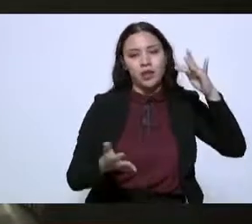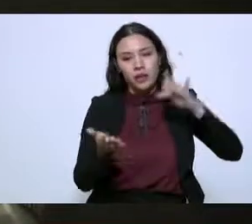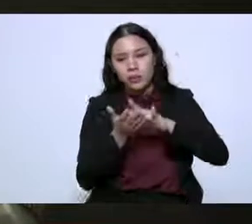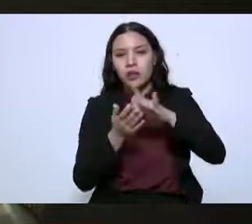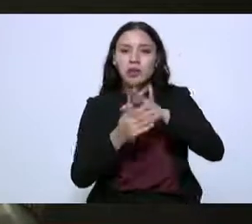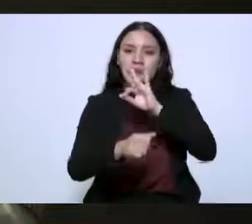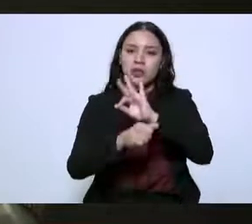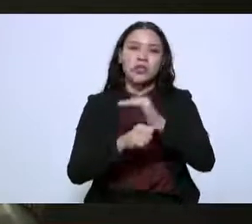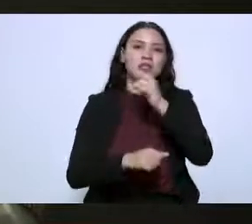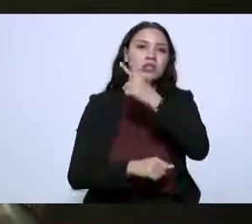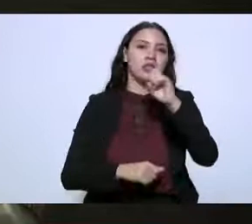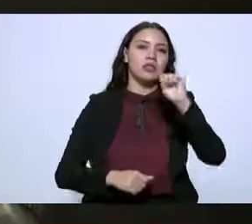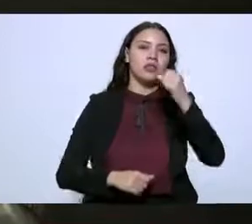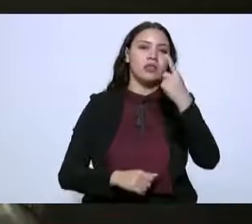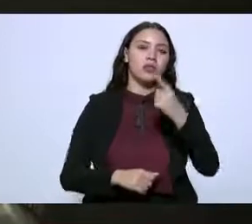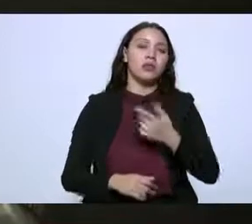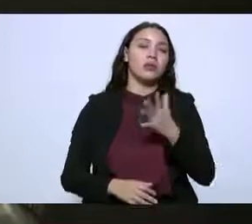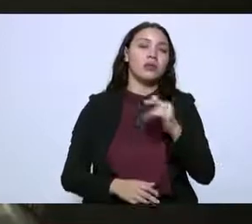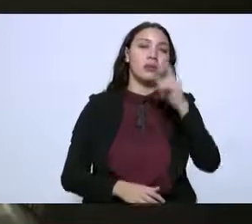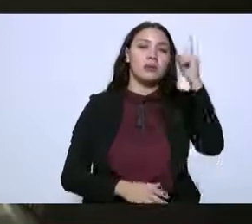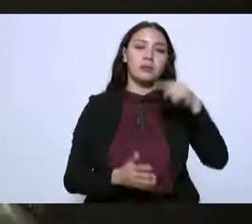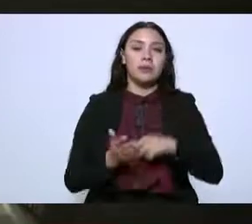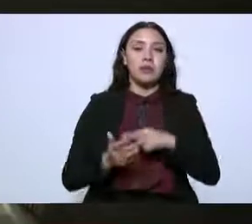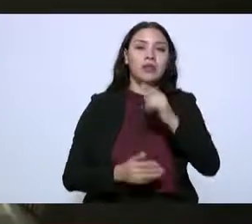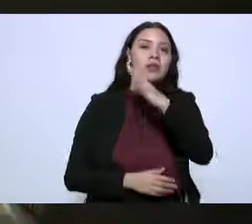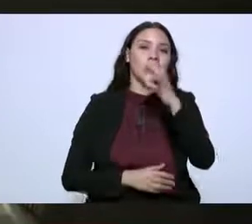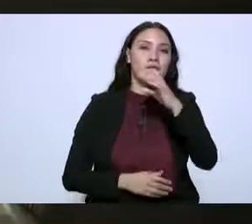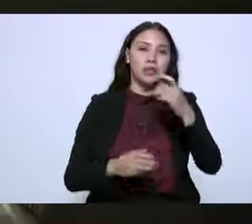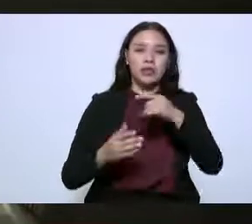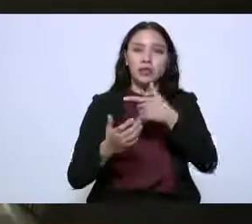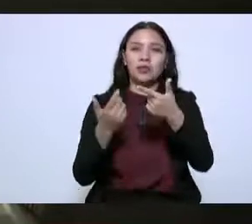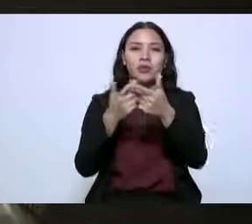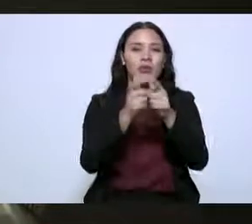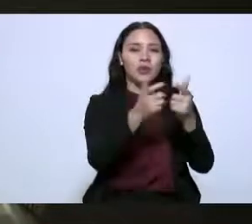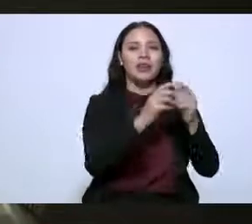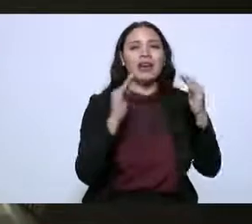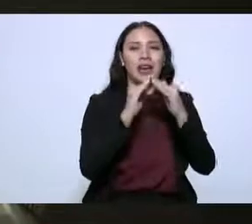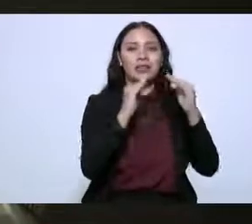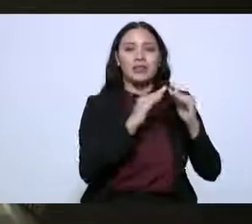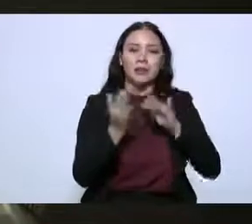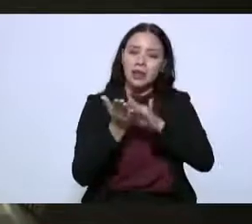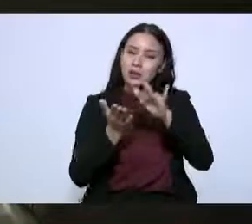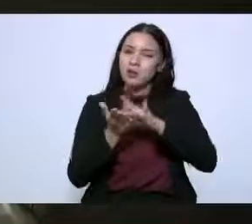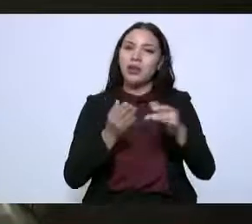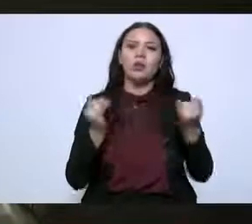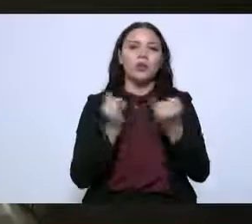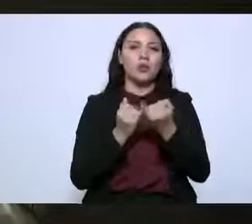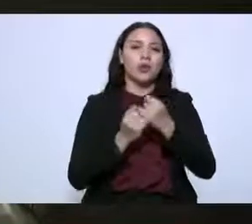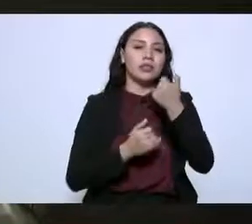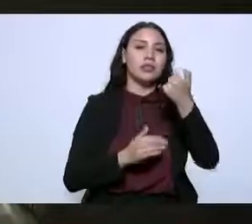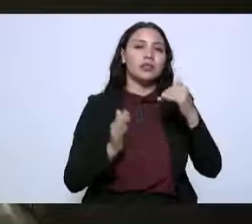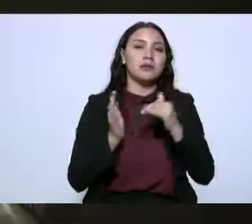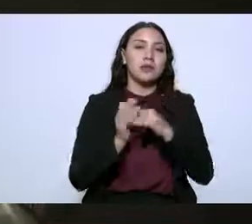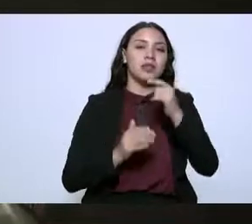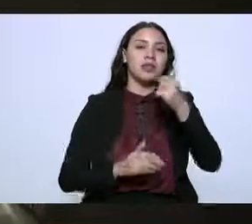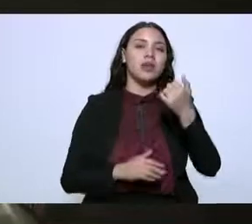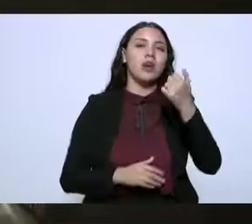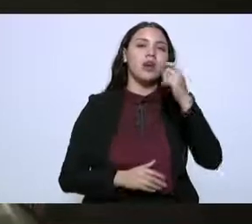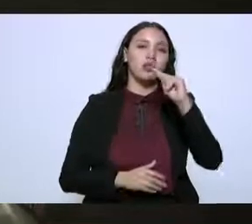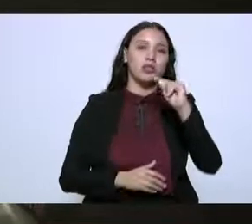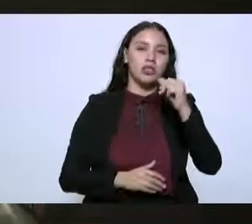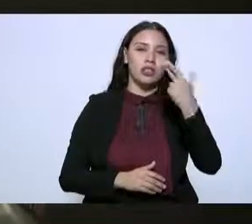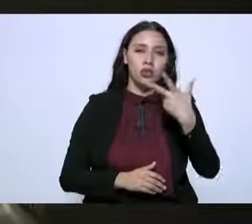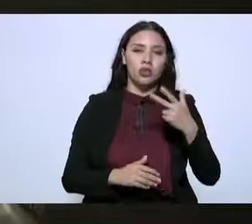localidades, mil 515 viviendas y seis mil 78 habitantes, a través de este